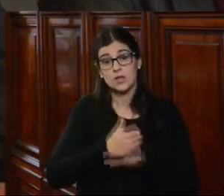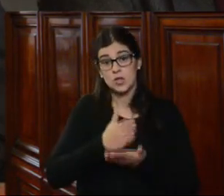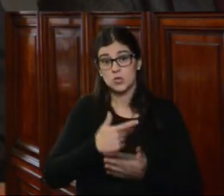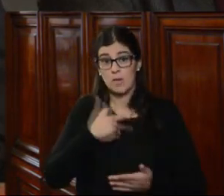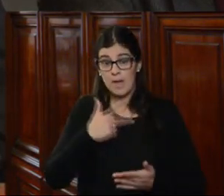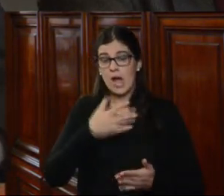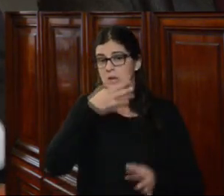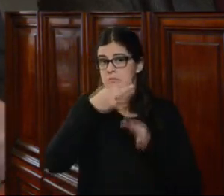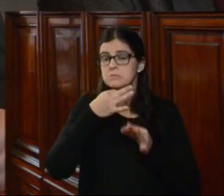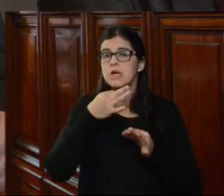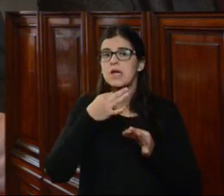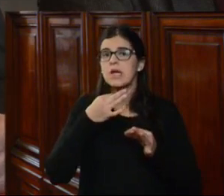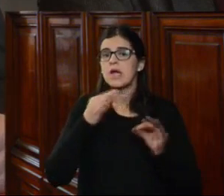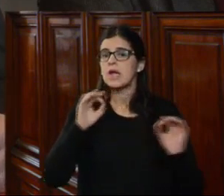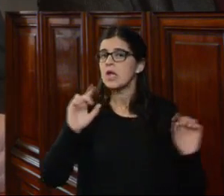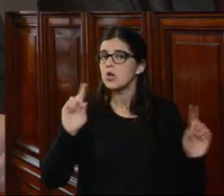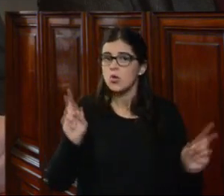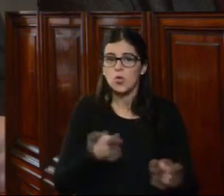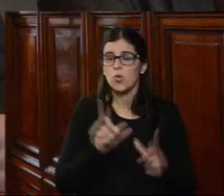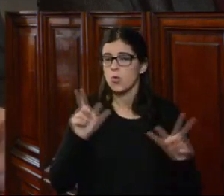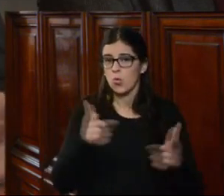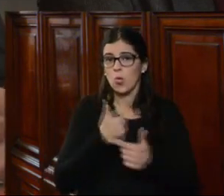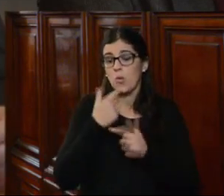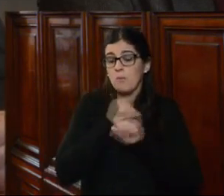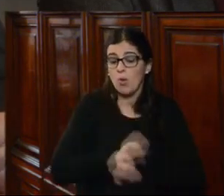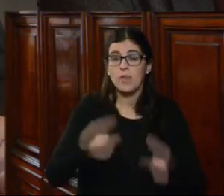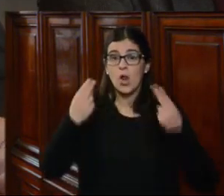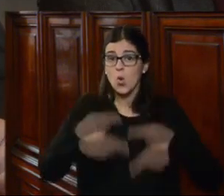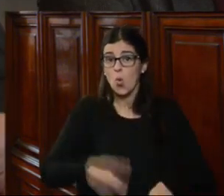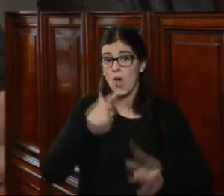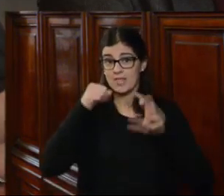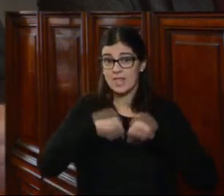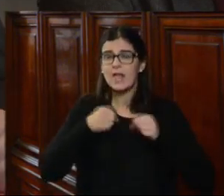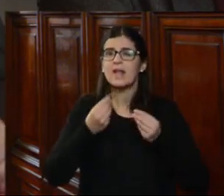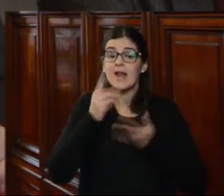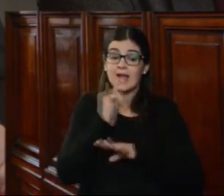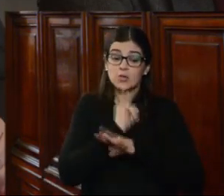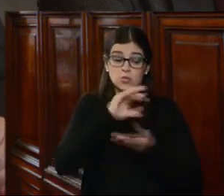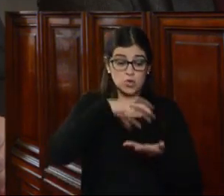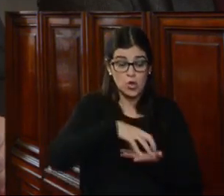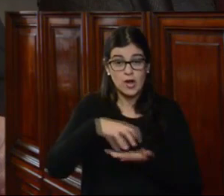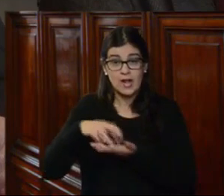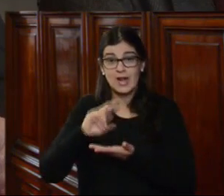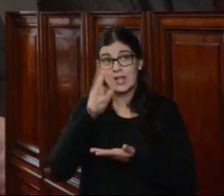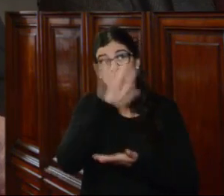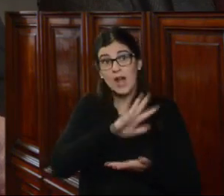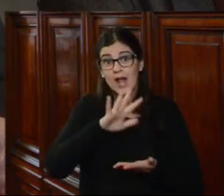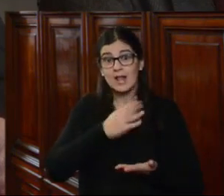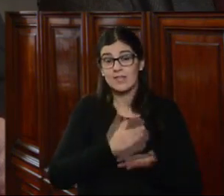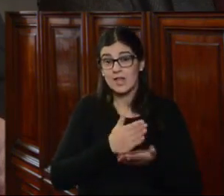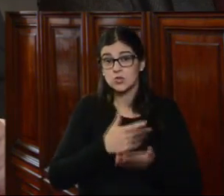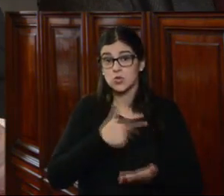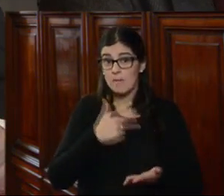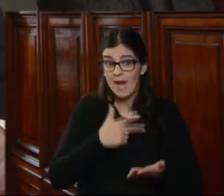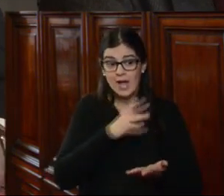destaca que claramente no entiende, no podría nunca entender, que las instituciones nacionales de derechos humanos se encuentran